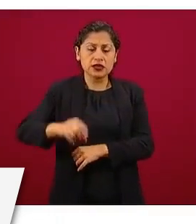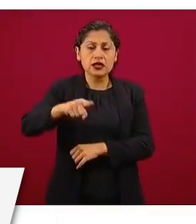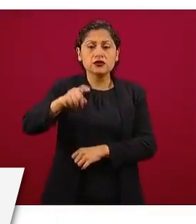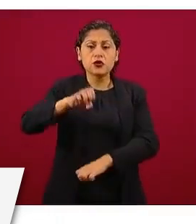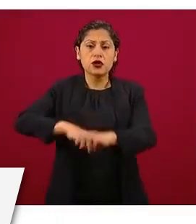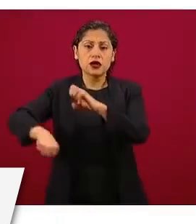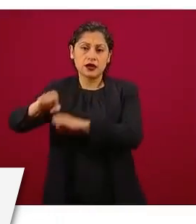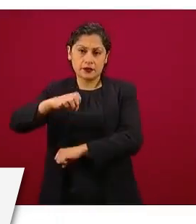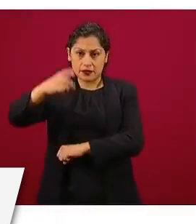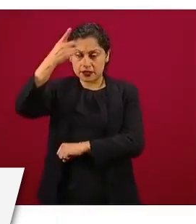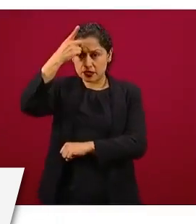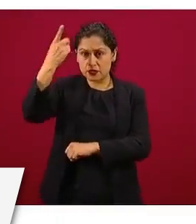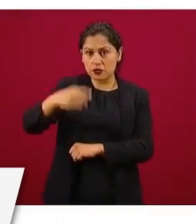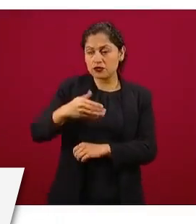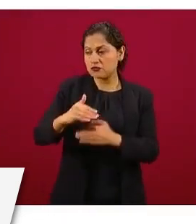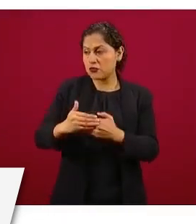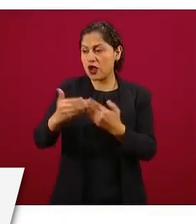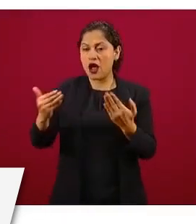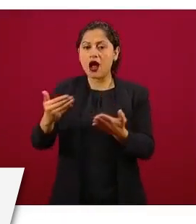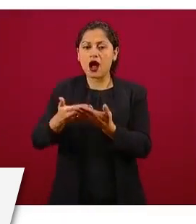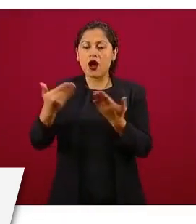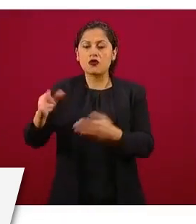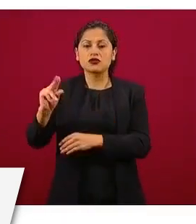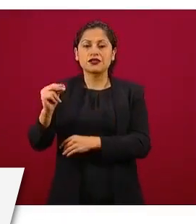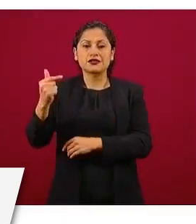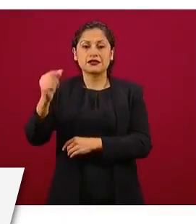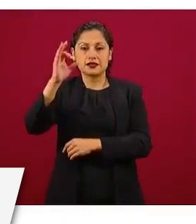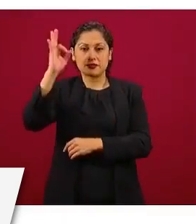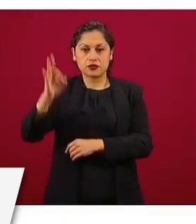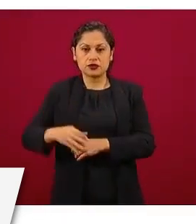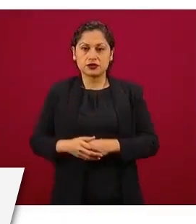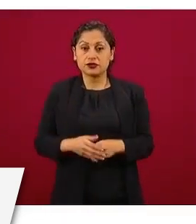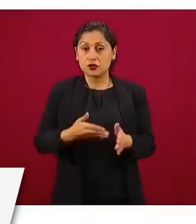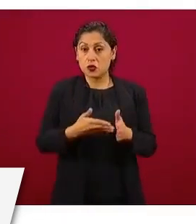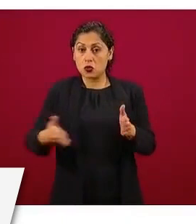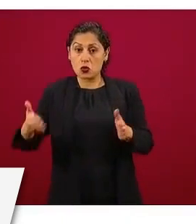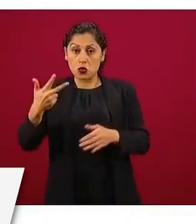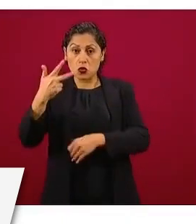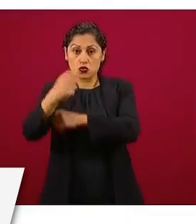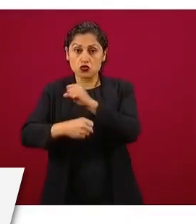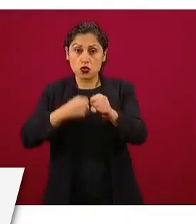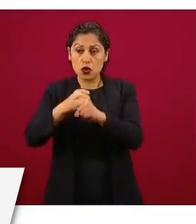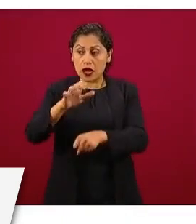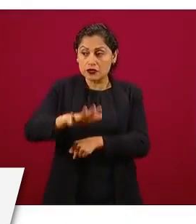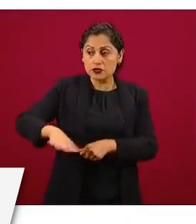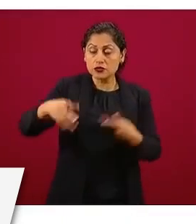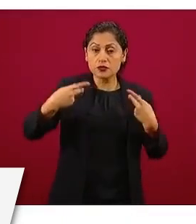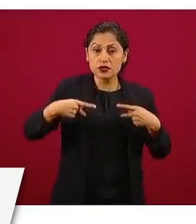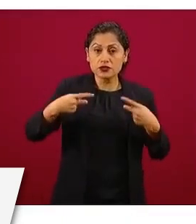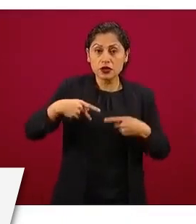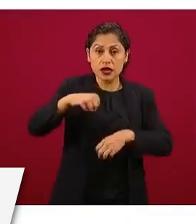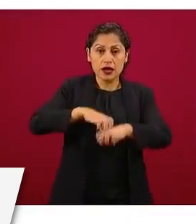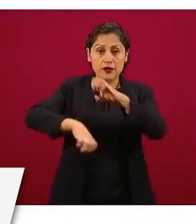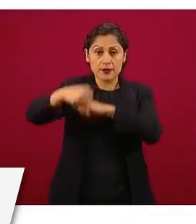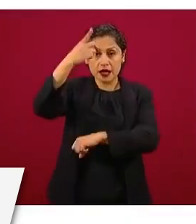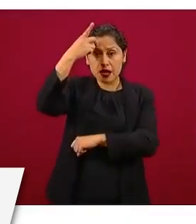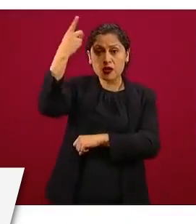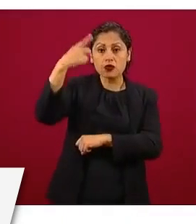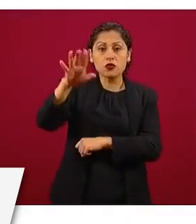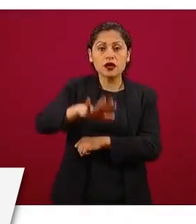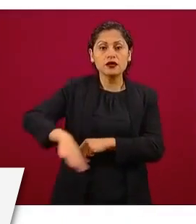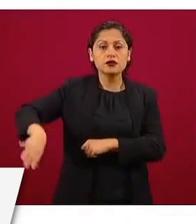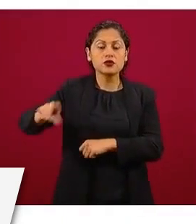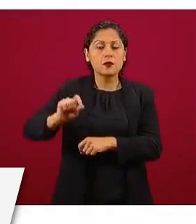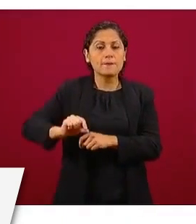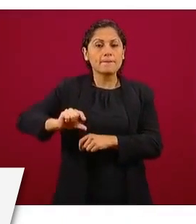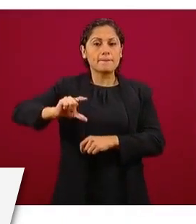.87 por ciento. En un periodo de ocho años los patrones van a incrementar en 2.7 veces